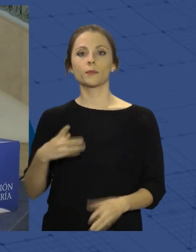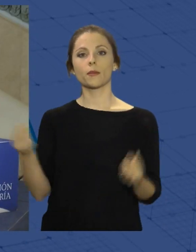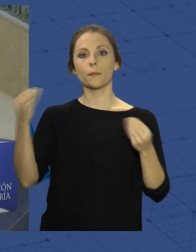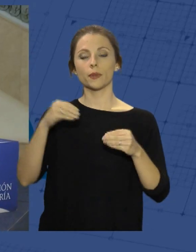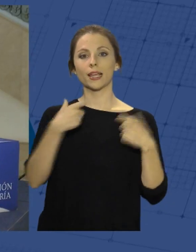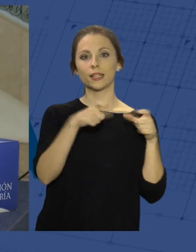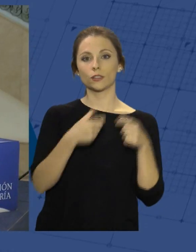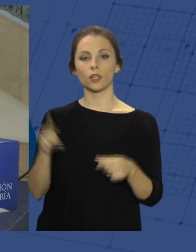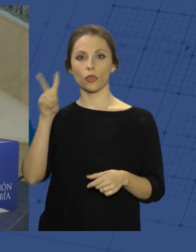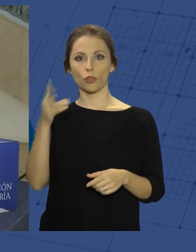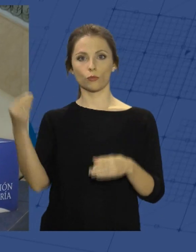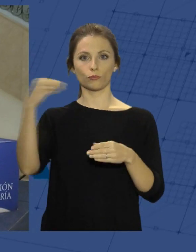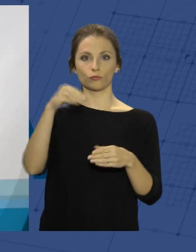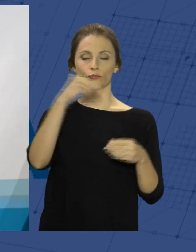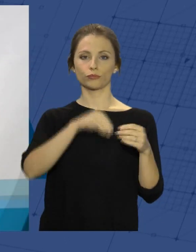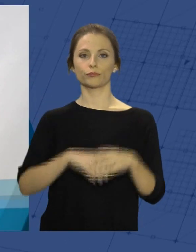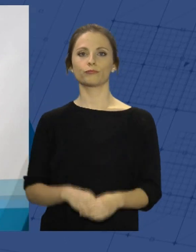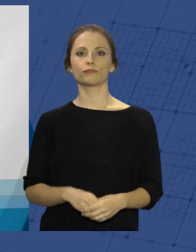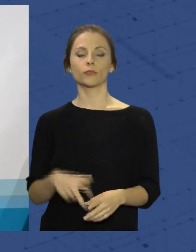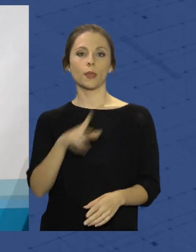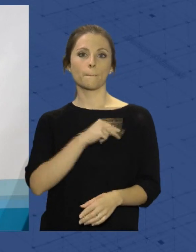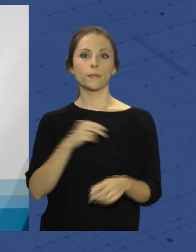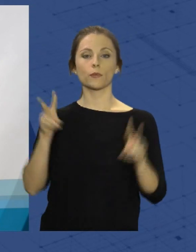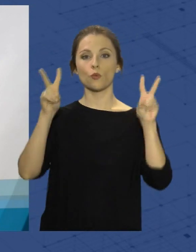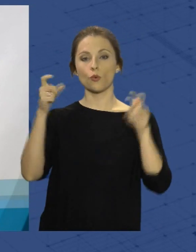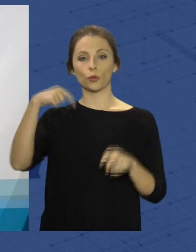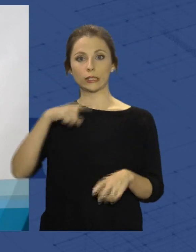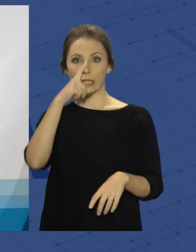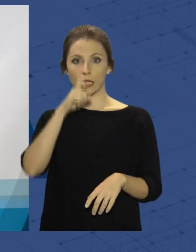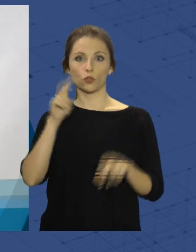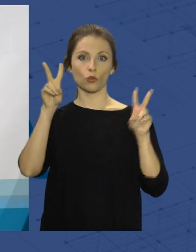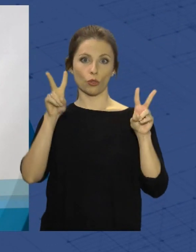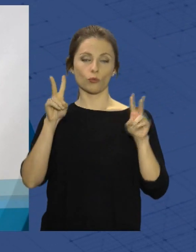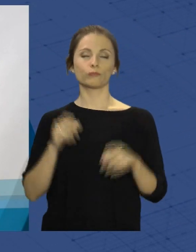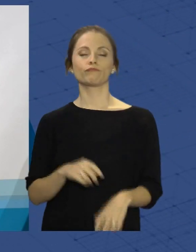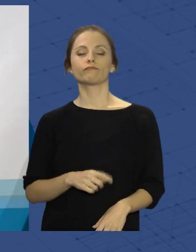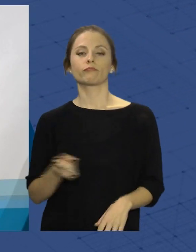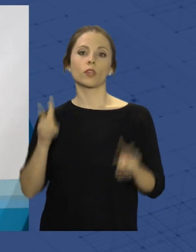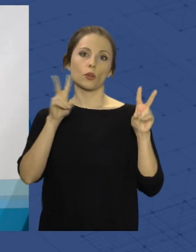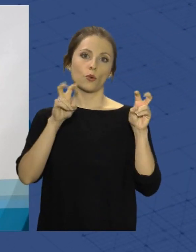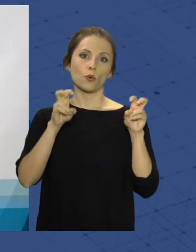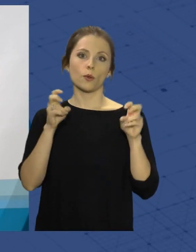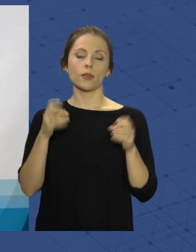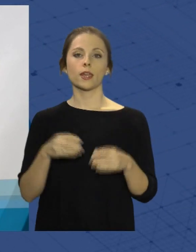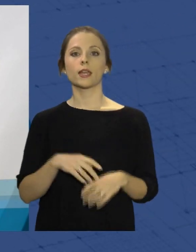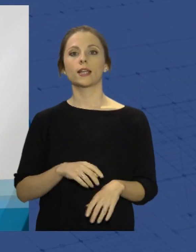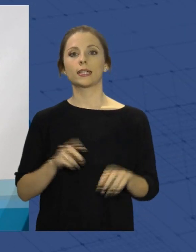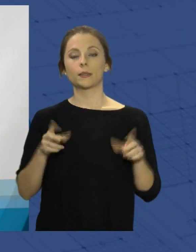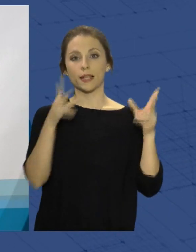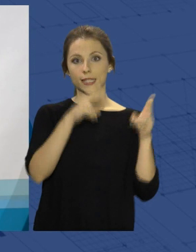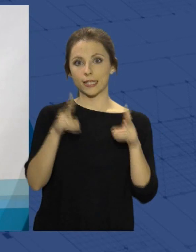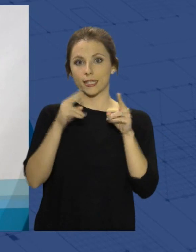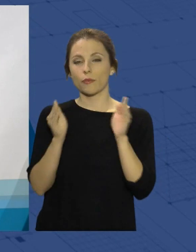categorías. Tenemos dos premios nuevos este año, novedades de esta segunda edición, mejor showrunner de miniseries